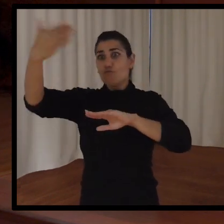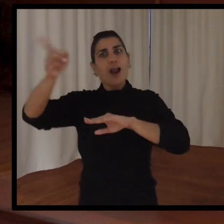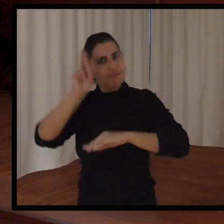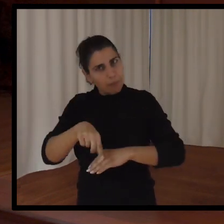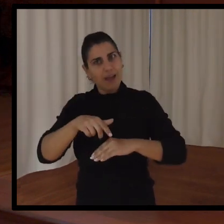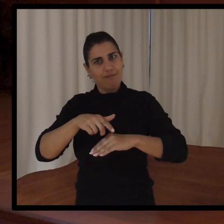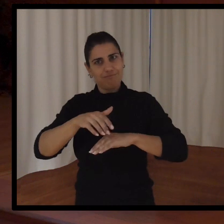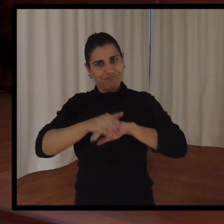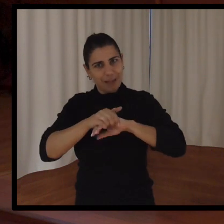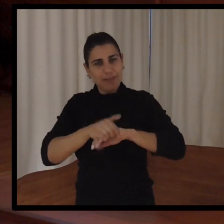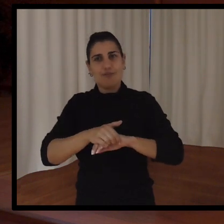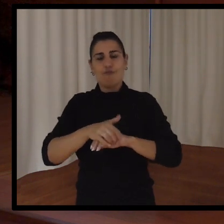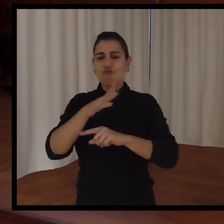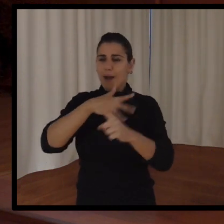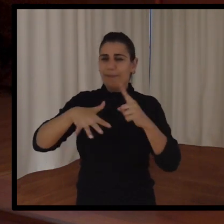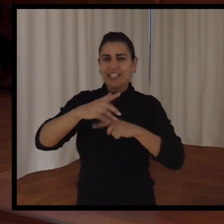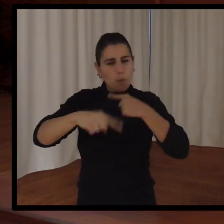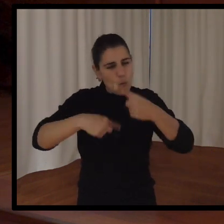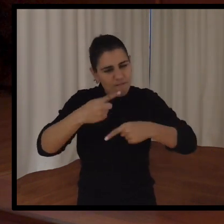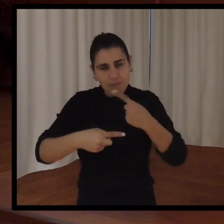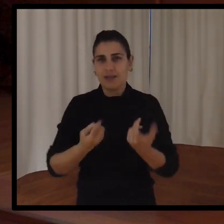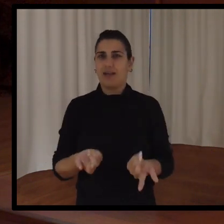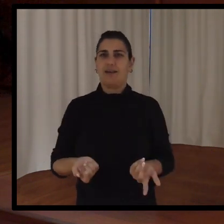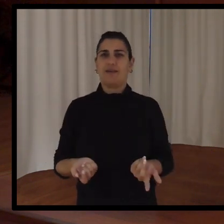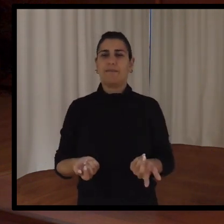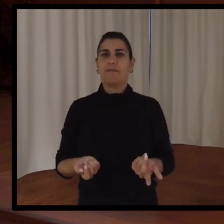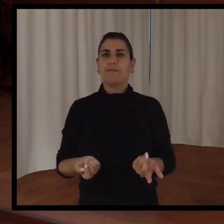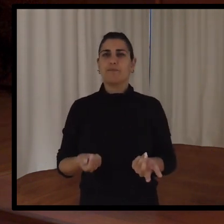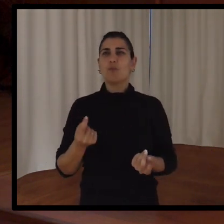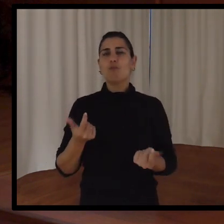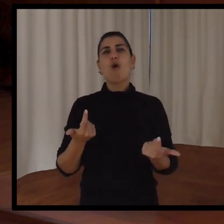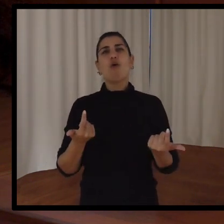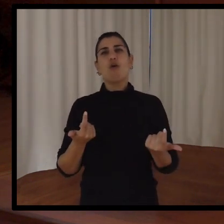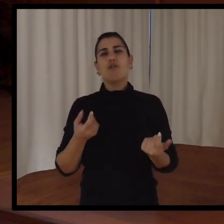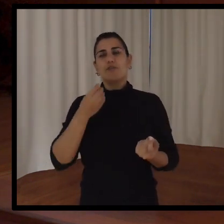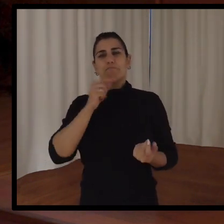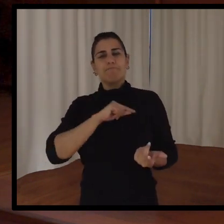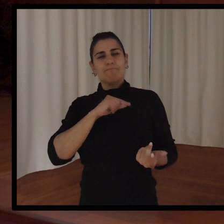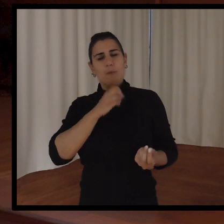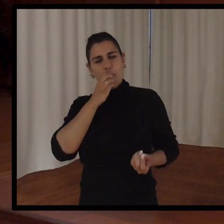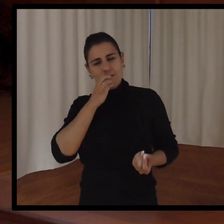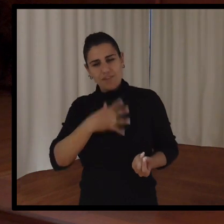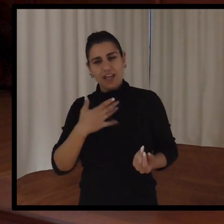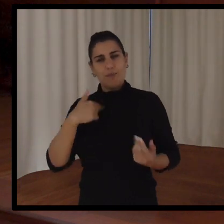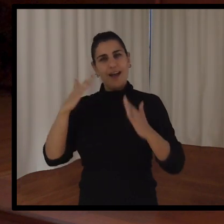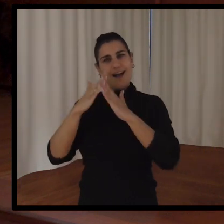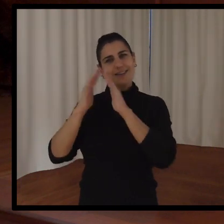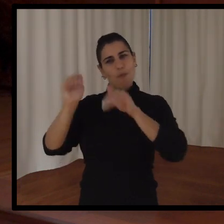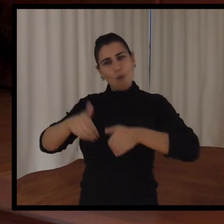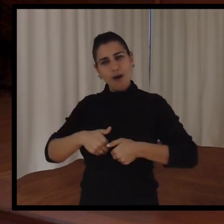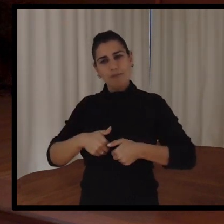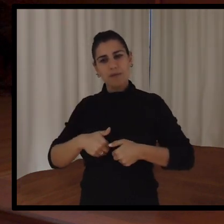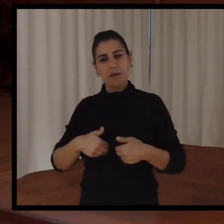y el ambiente es familiar. Entonces, nos deja una sensación buena, porque te vienes para casa con